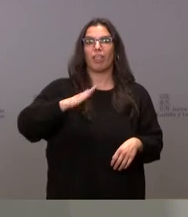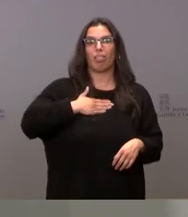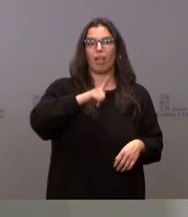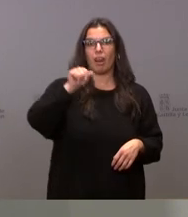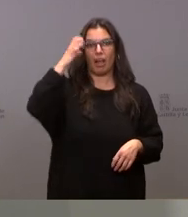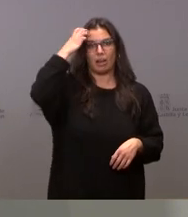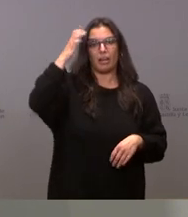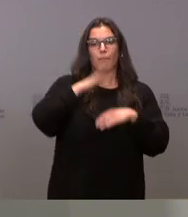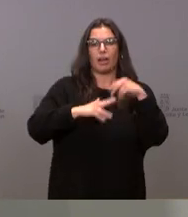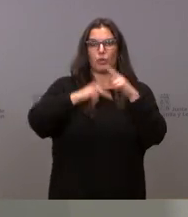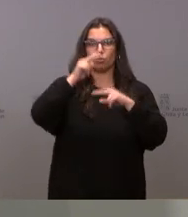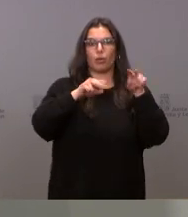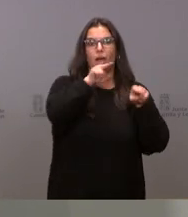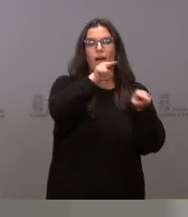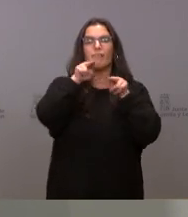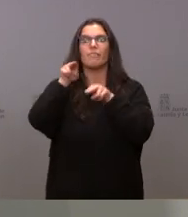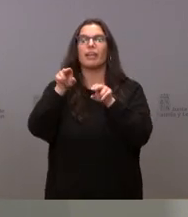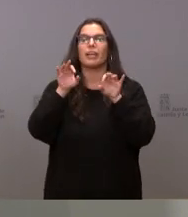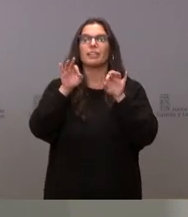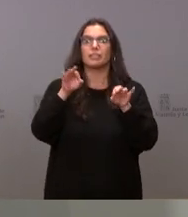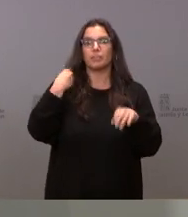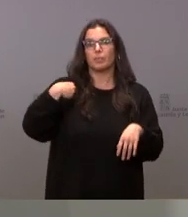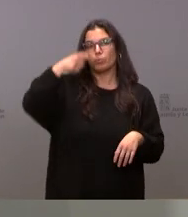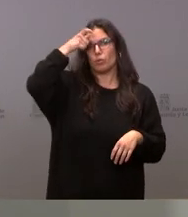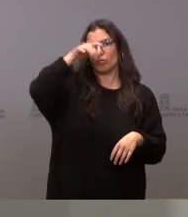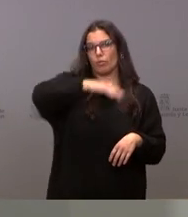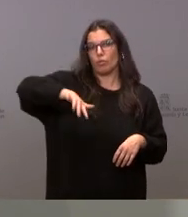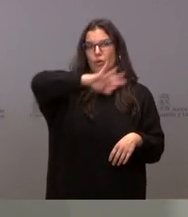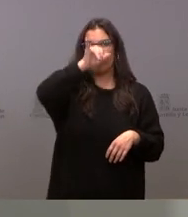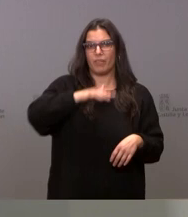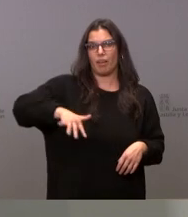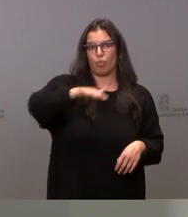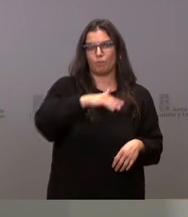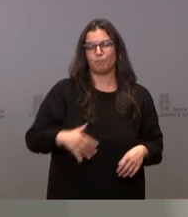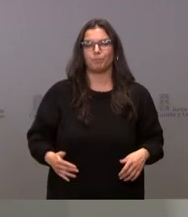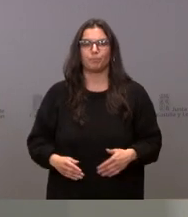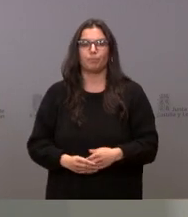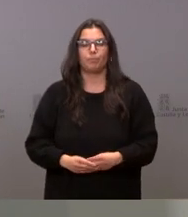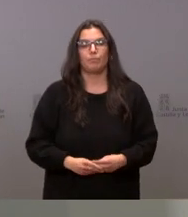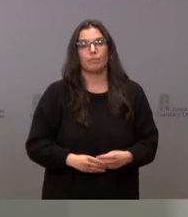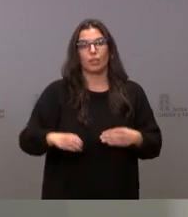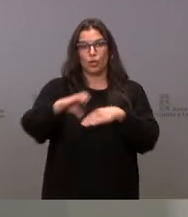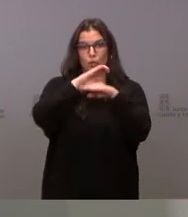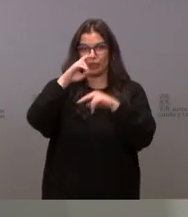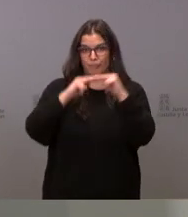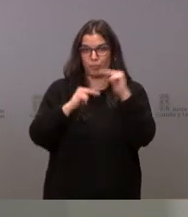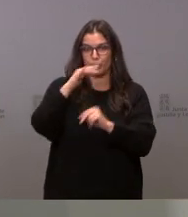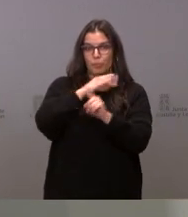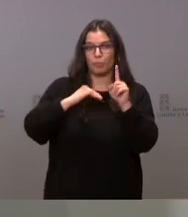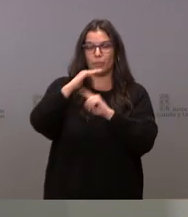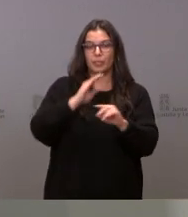construcción de un albergue en la Tebaida, en el Bierzo. La Consejería de Fomento y Medio Ambiente